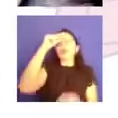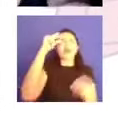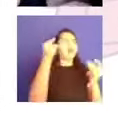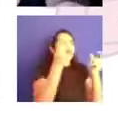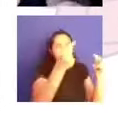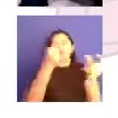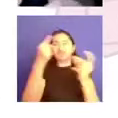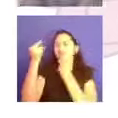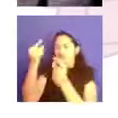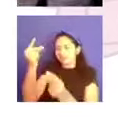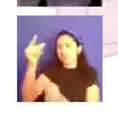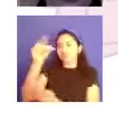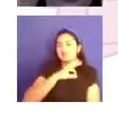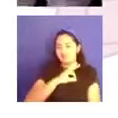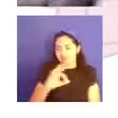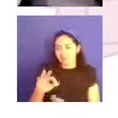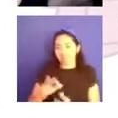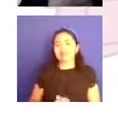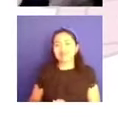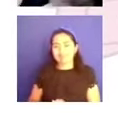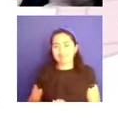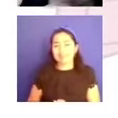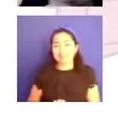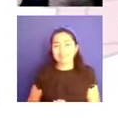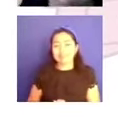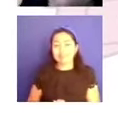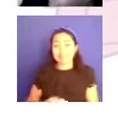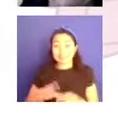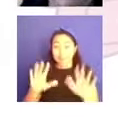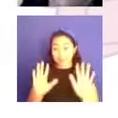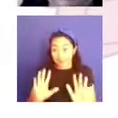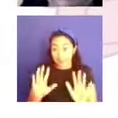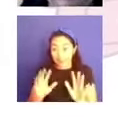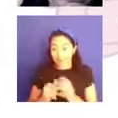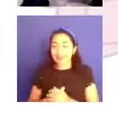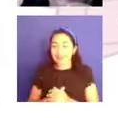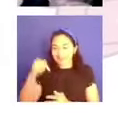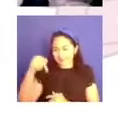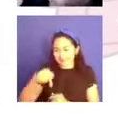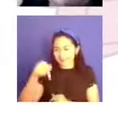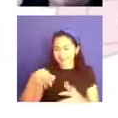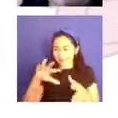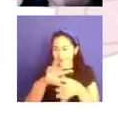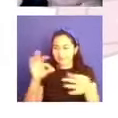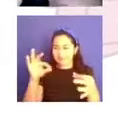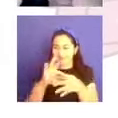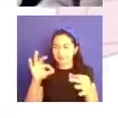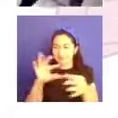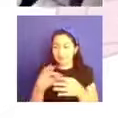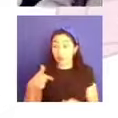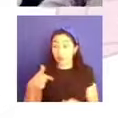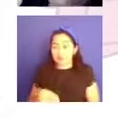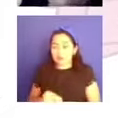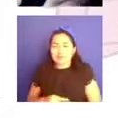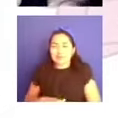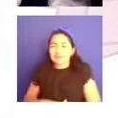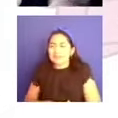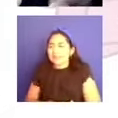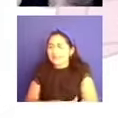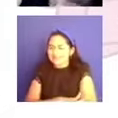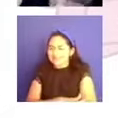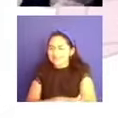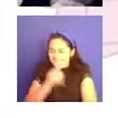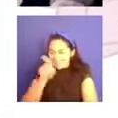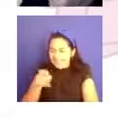Y aquí quiero entrar un poco a la parte de la situación de las emociones básicas que ya lo vieron, pero